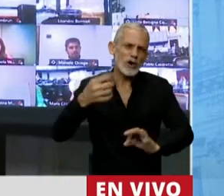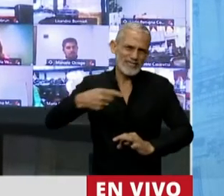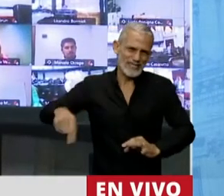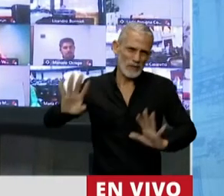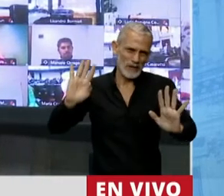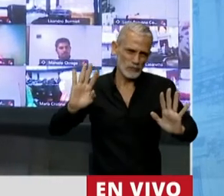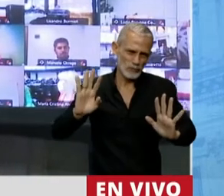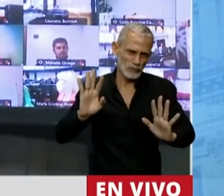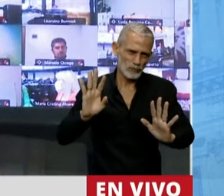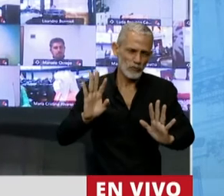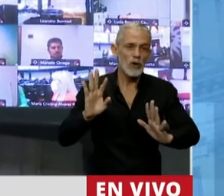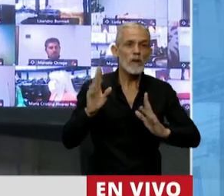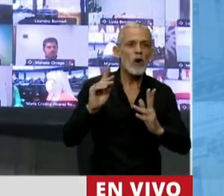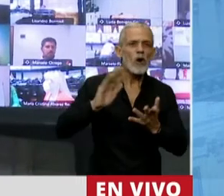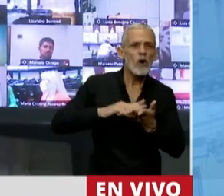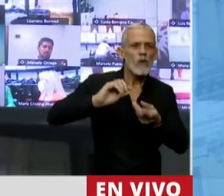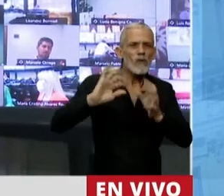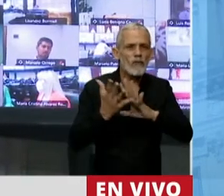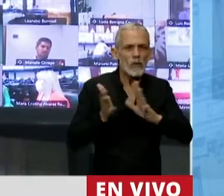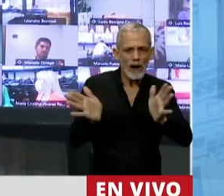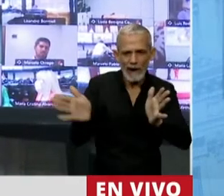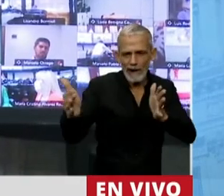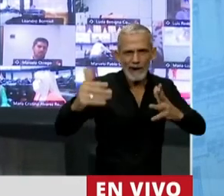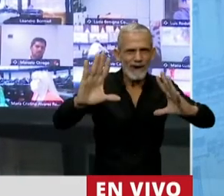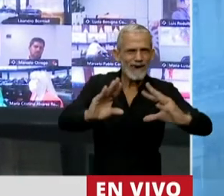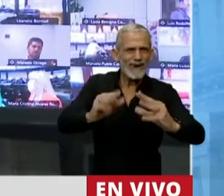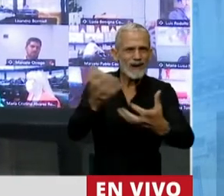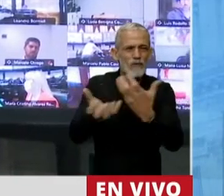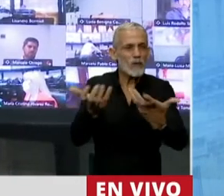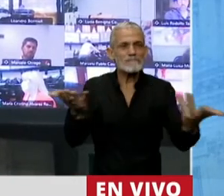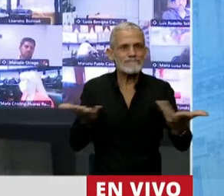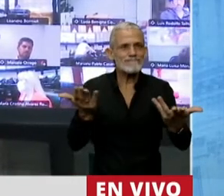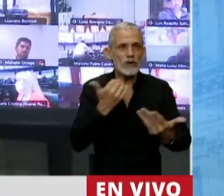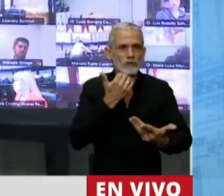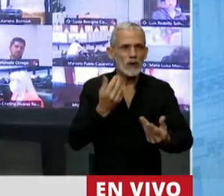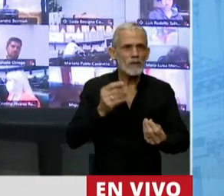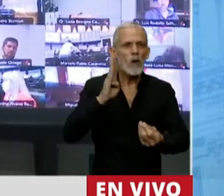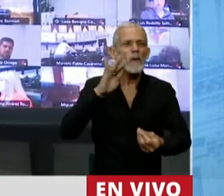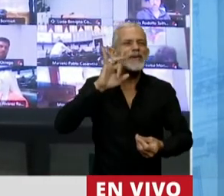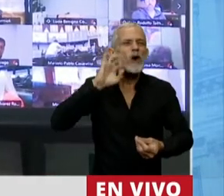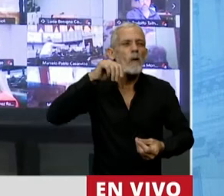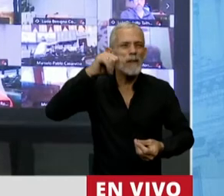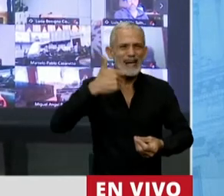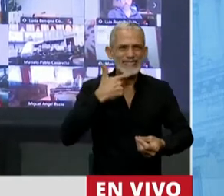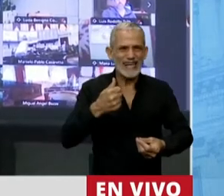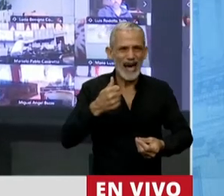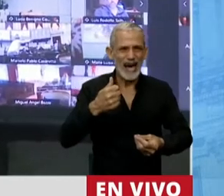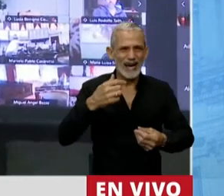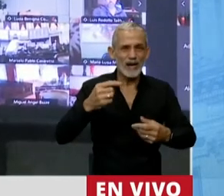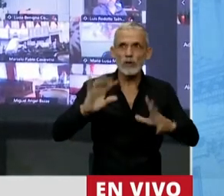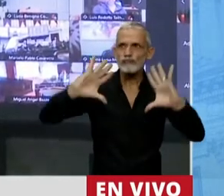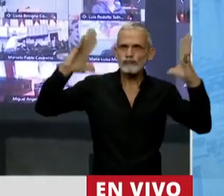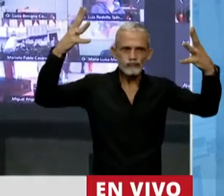poco hablamos, Presidente, de la gestión del fuego. Poco hablamos de la biomasa que como elemento combustible